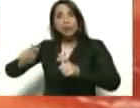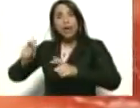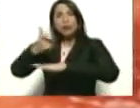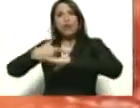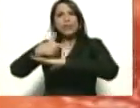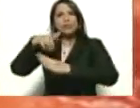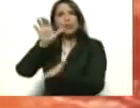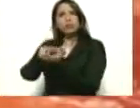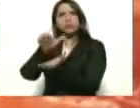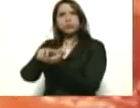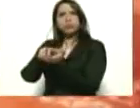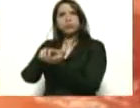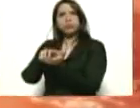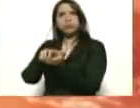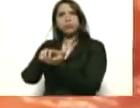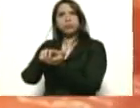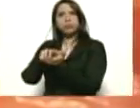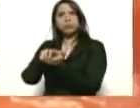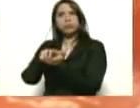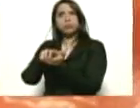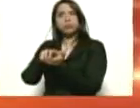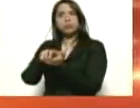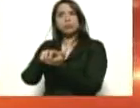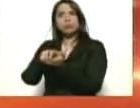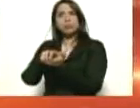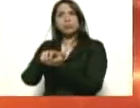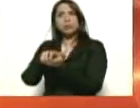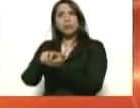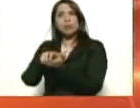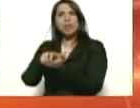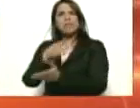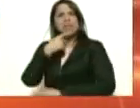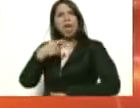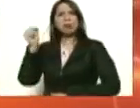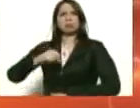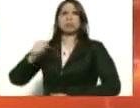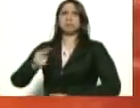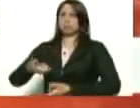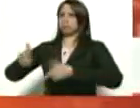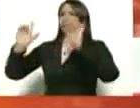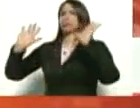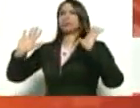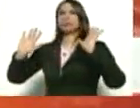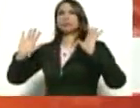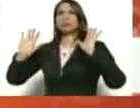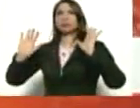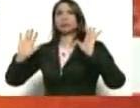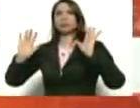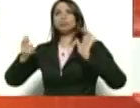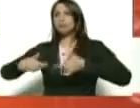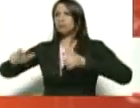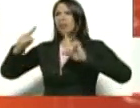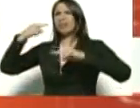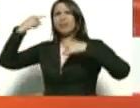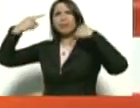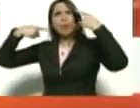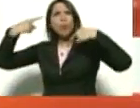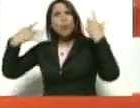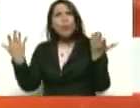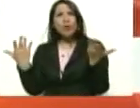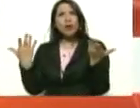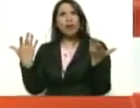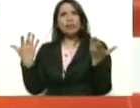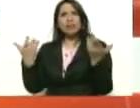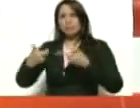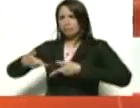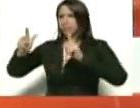Nueva Esparta fueron a darle el visto bueno, al visto bueno a la locura, el visto